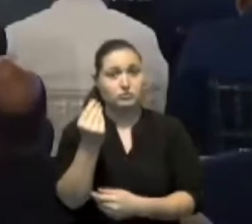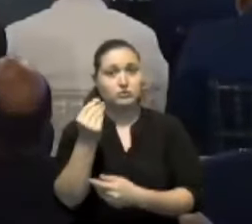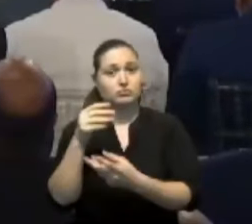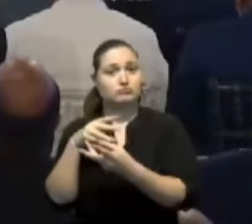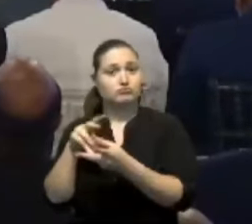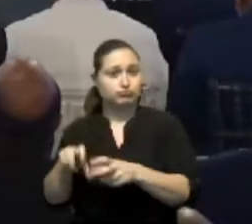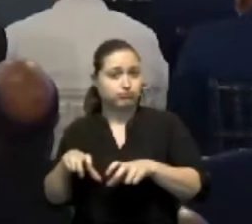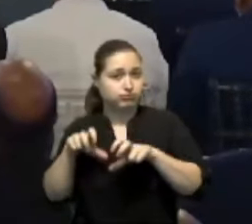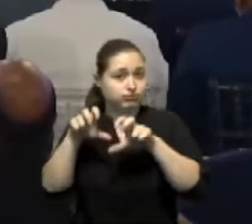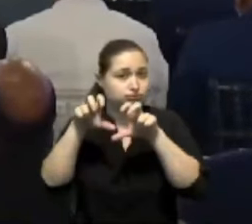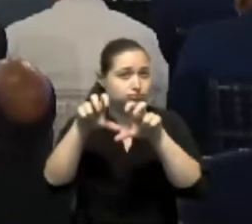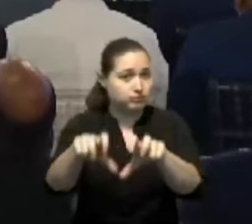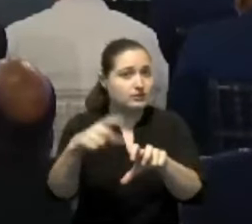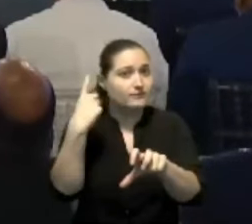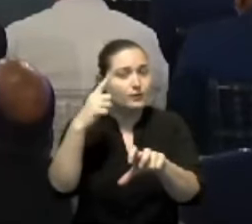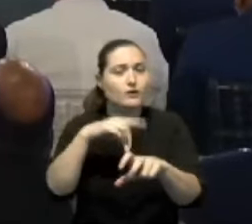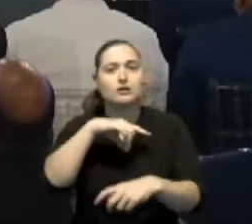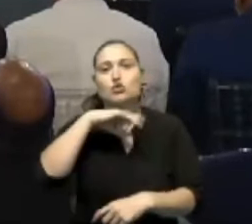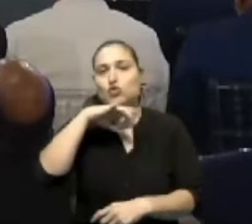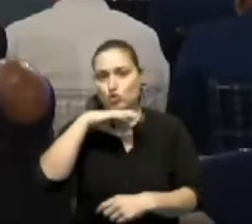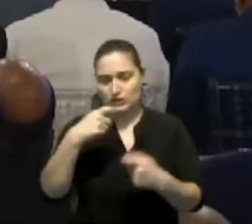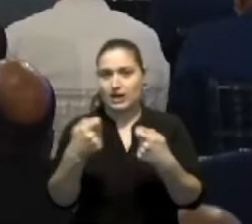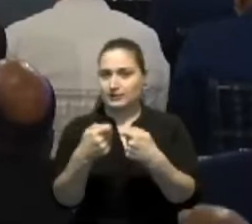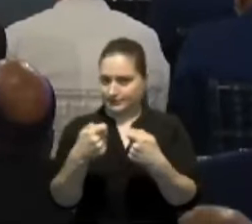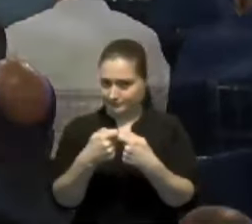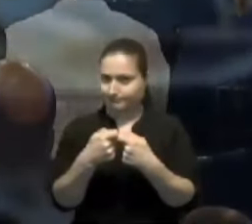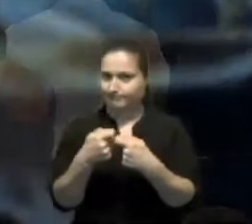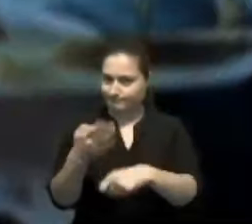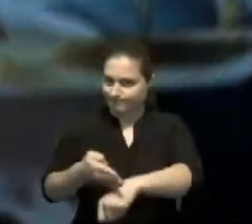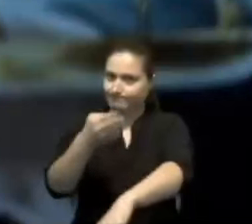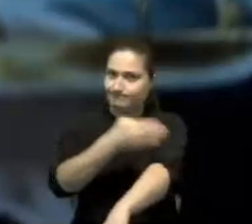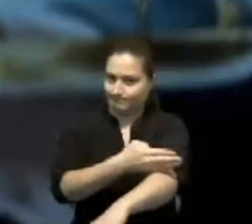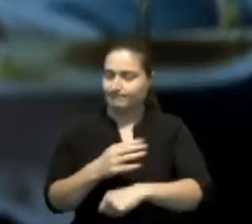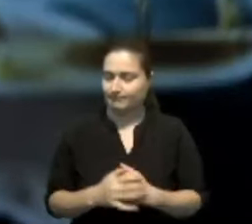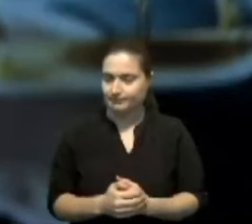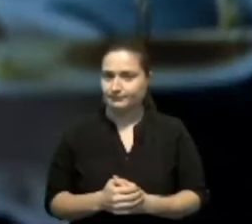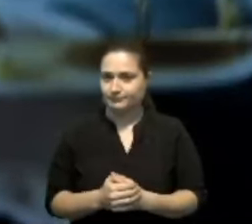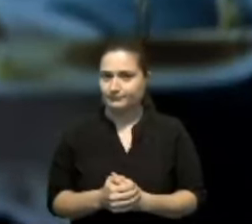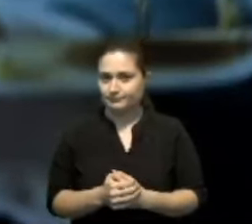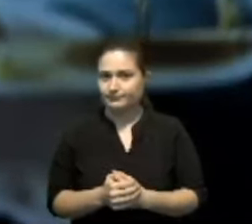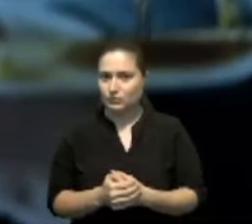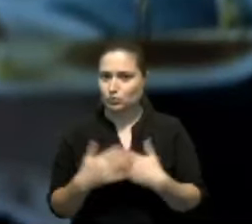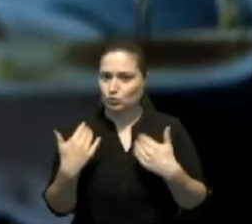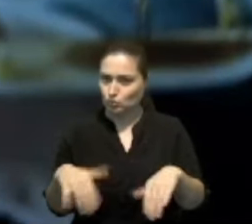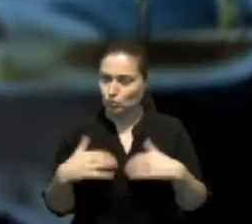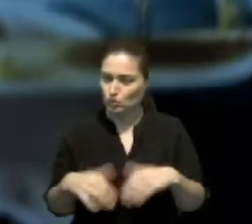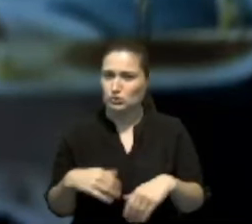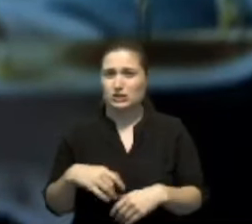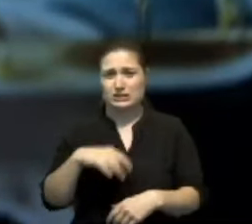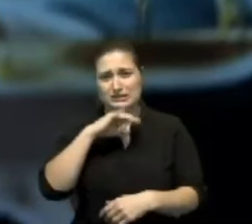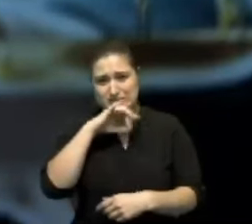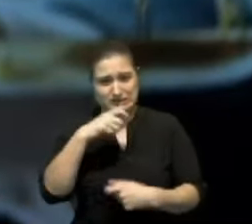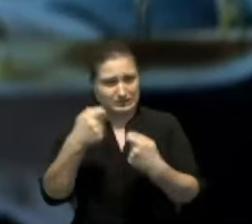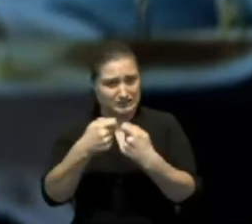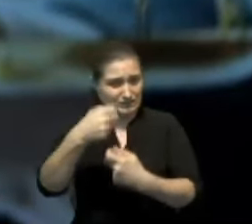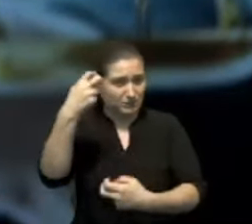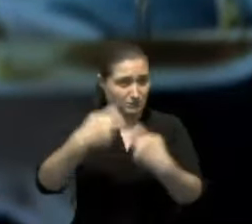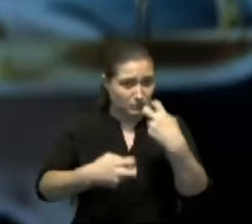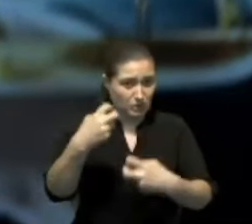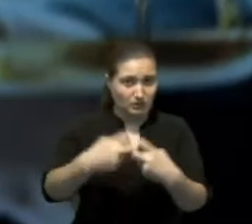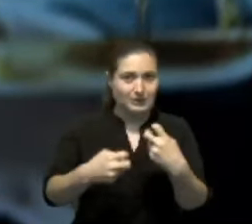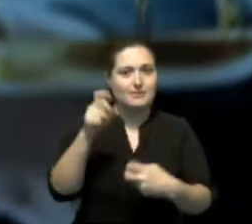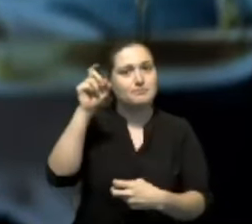requiere nuestro sector eléctrico. La solución de los problemas que enfrenta este sector requiere de compra de